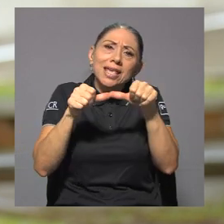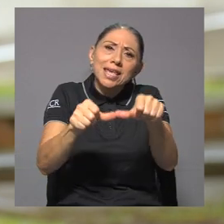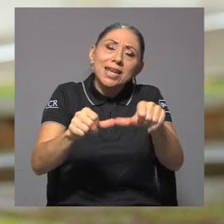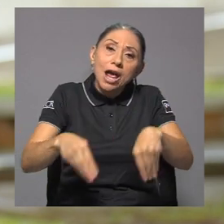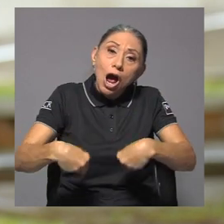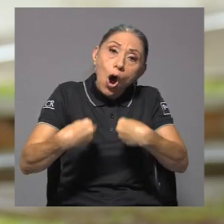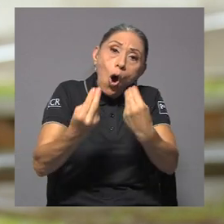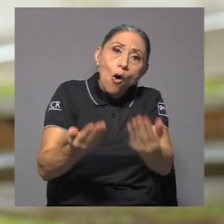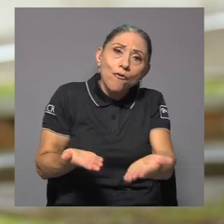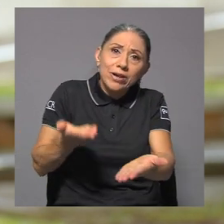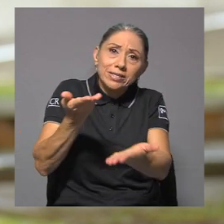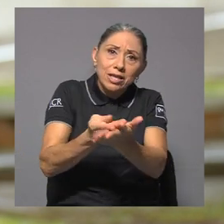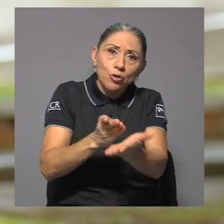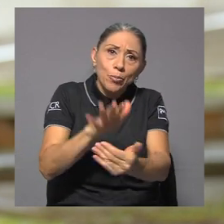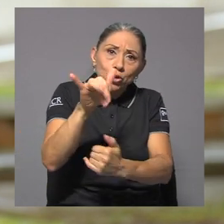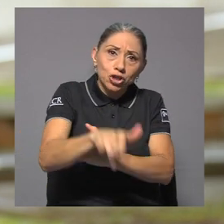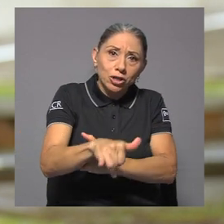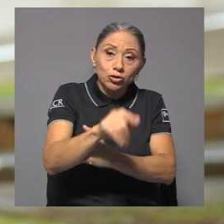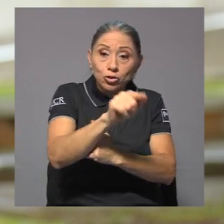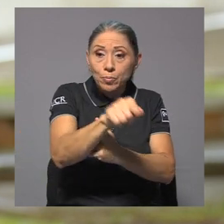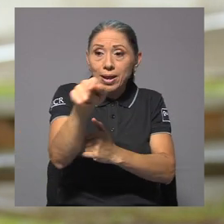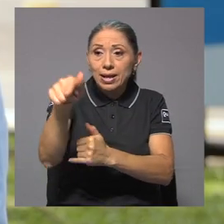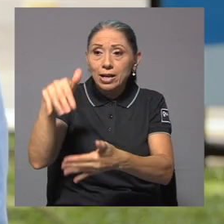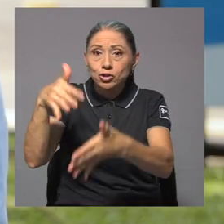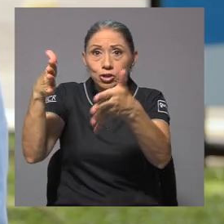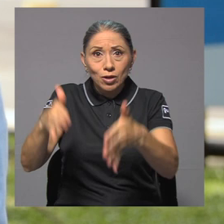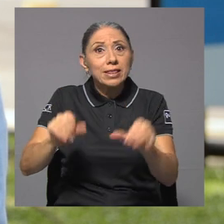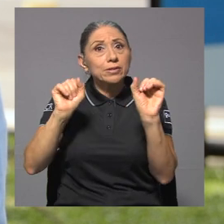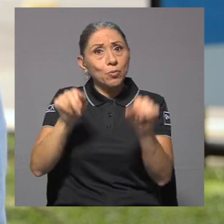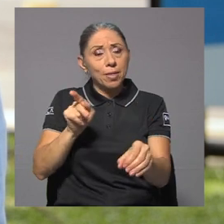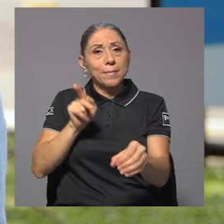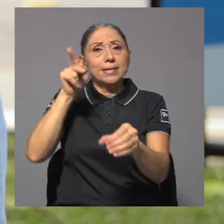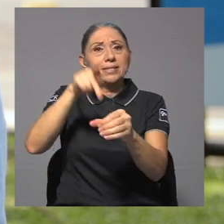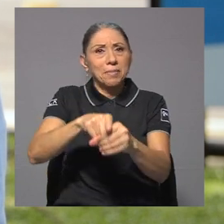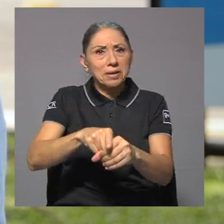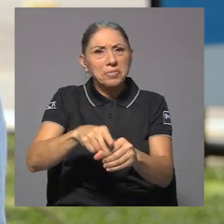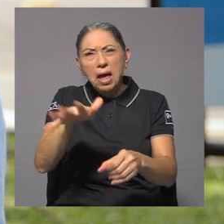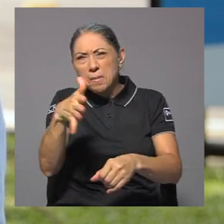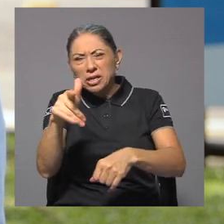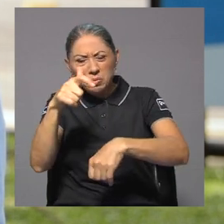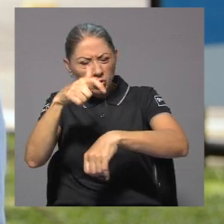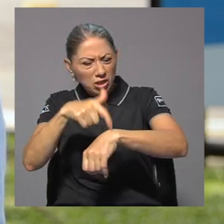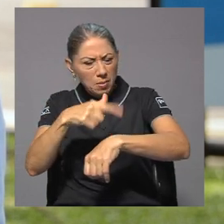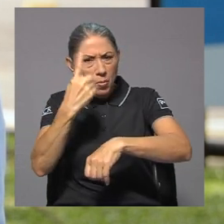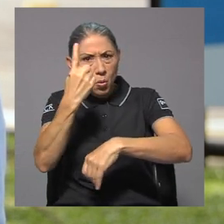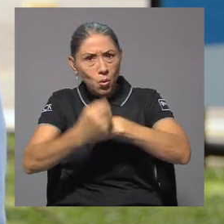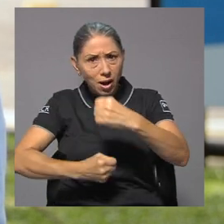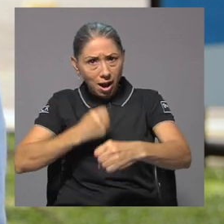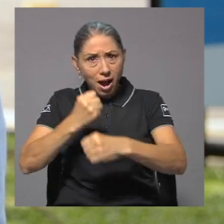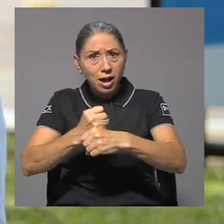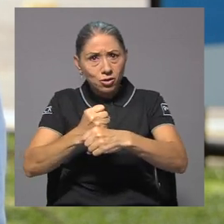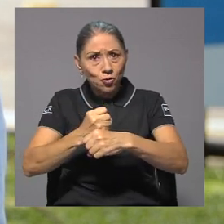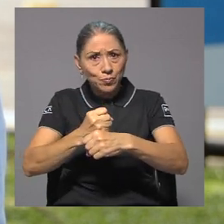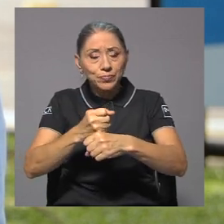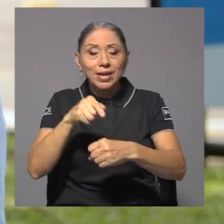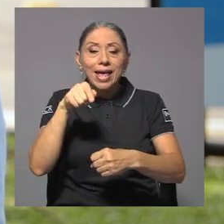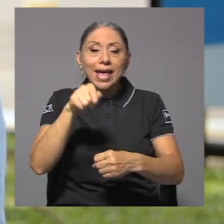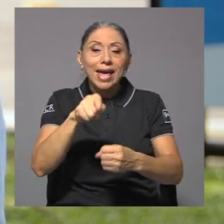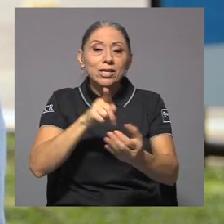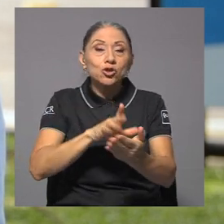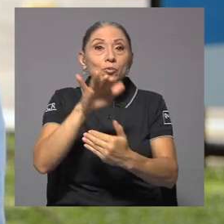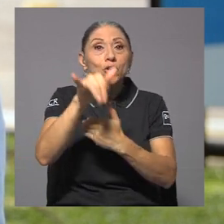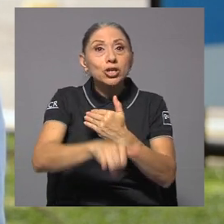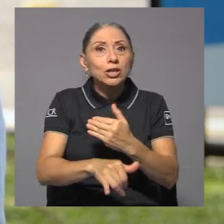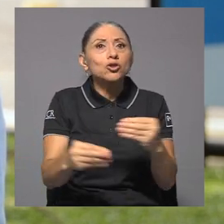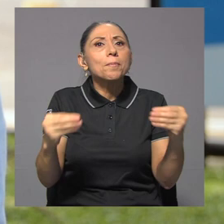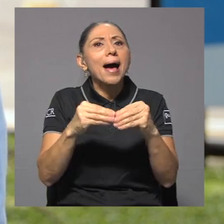a los estudiantes proyectos en los cuales pudieran participar. Y, bueno, por un buen tiempo, como por un año, tal vez, los proyectos fueron